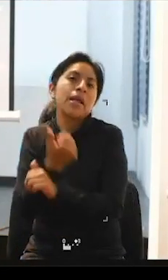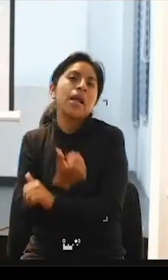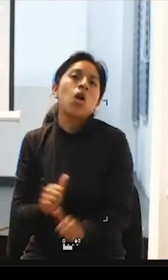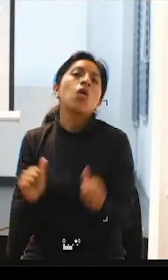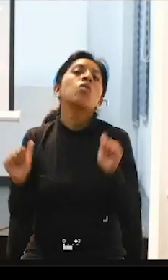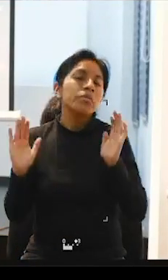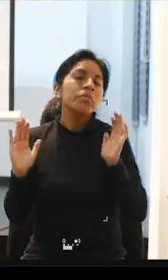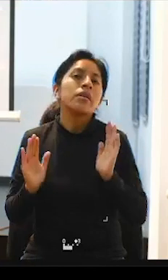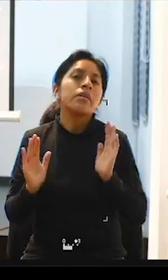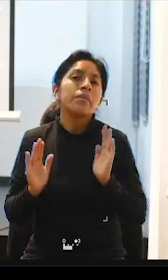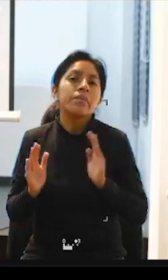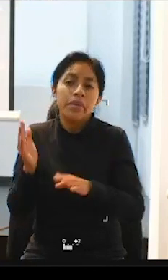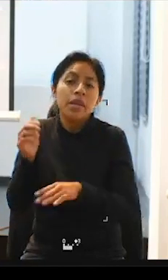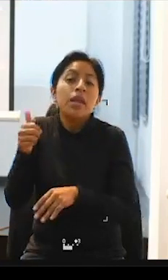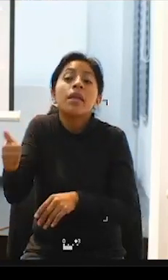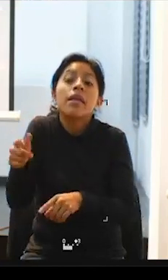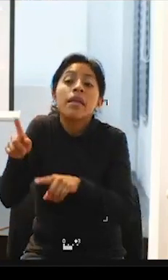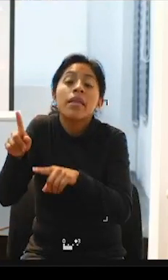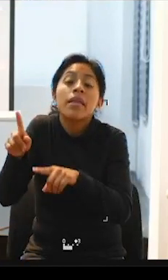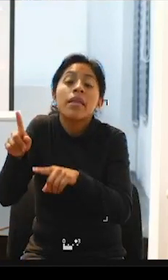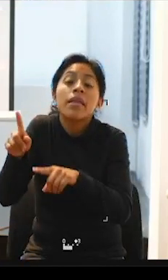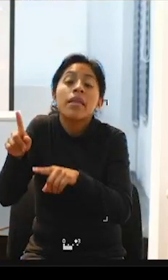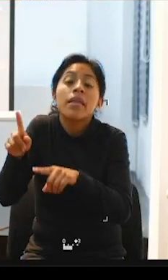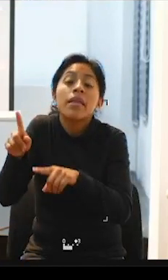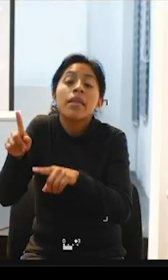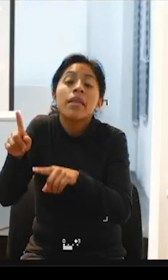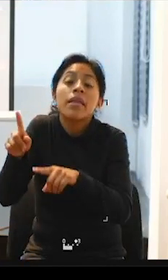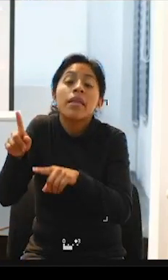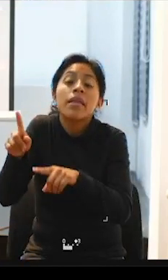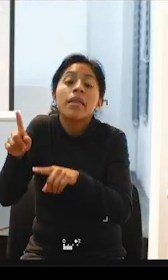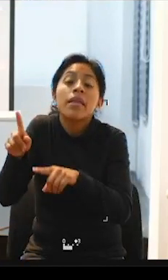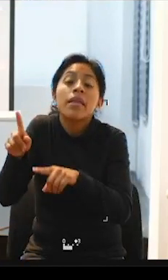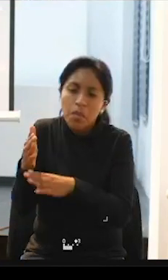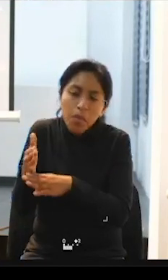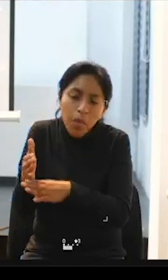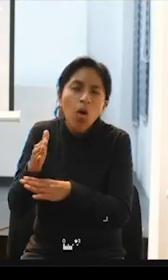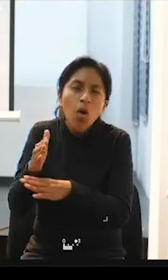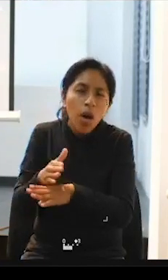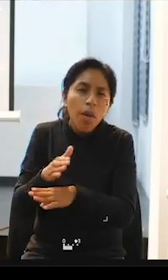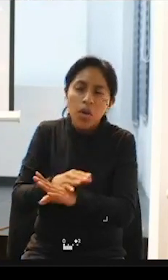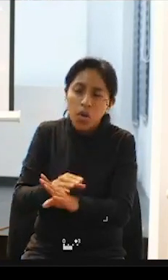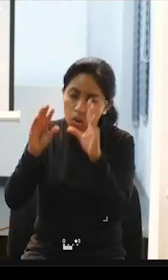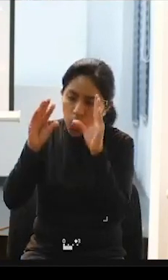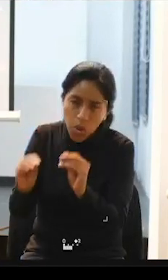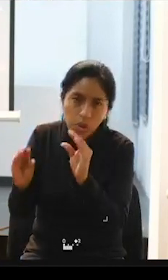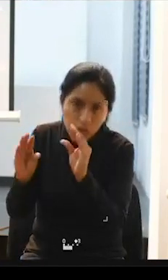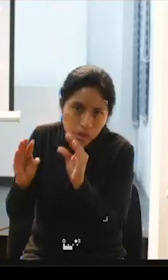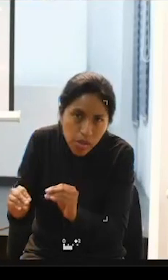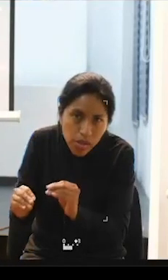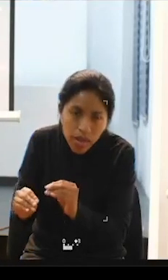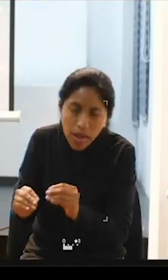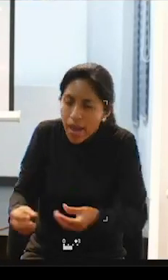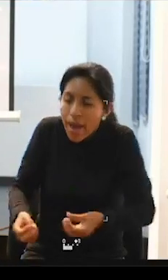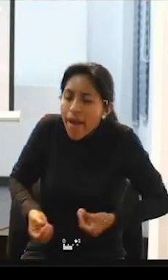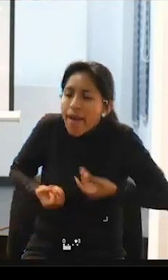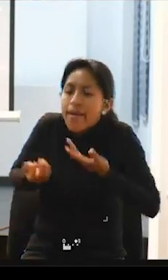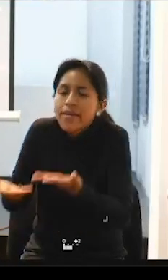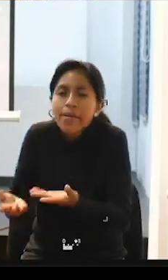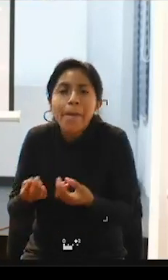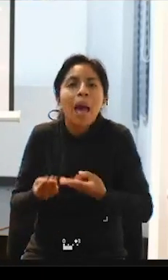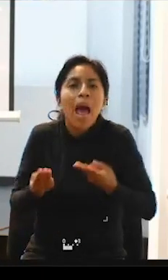en la medida de sus posibilidades pero a ese niño no le puedes enseñar a ser independiente si no le das los recursos